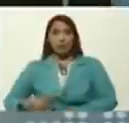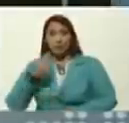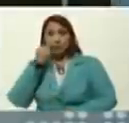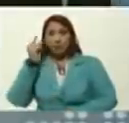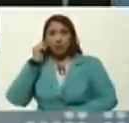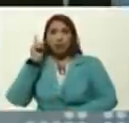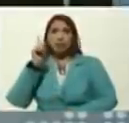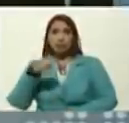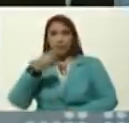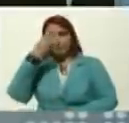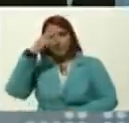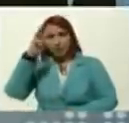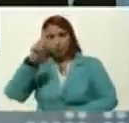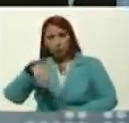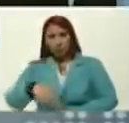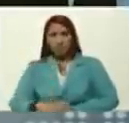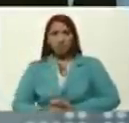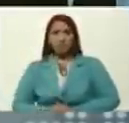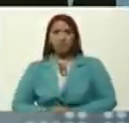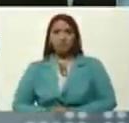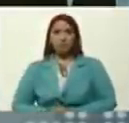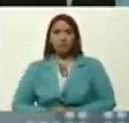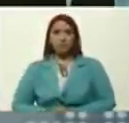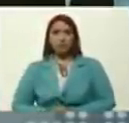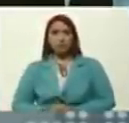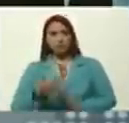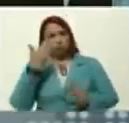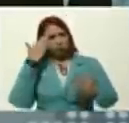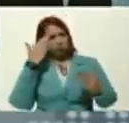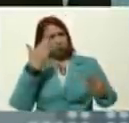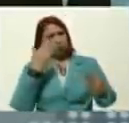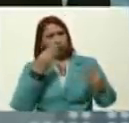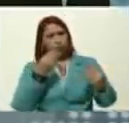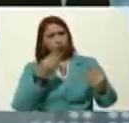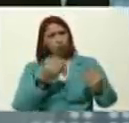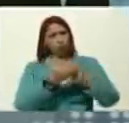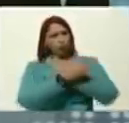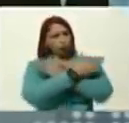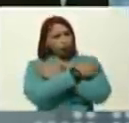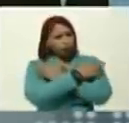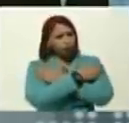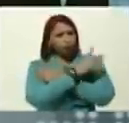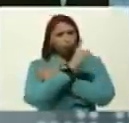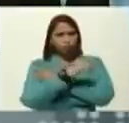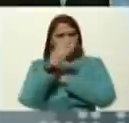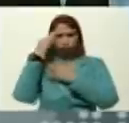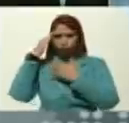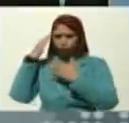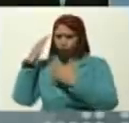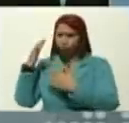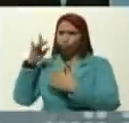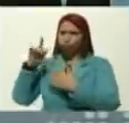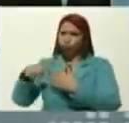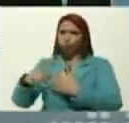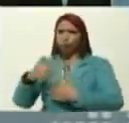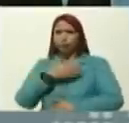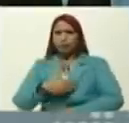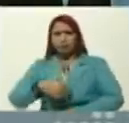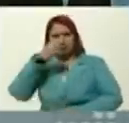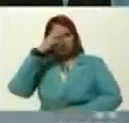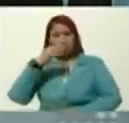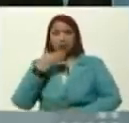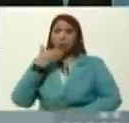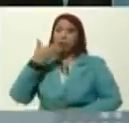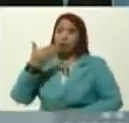Andrés Manuel López Obrador, me saludó con mucho afecto, nos abrazamos, yo lo saludé con mucho afecto, y le